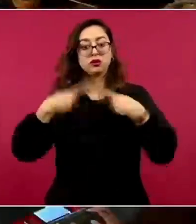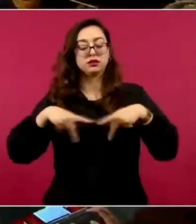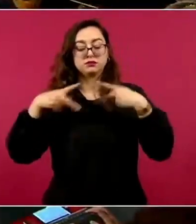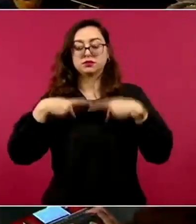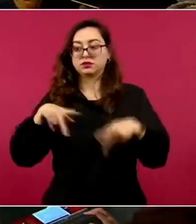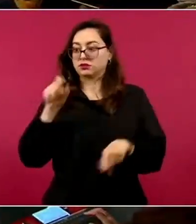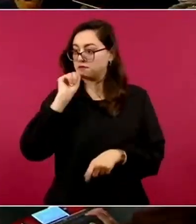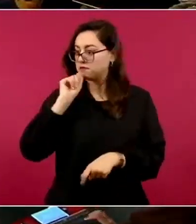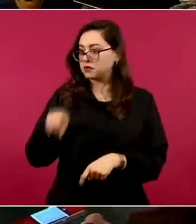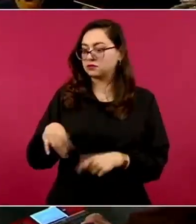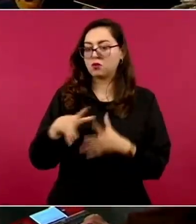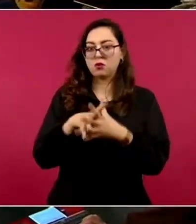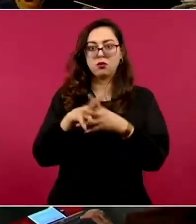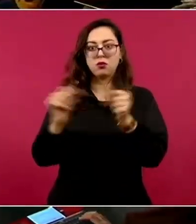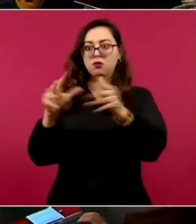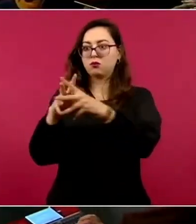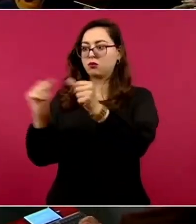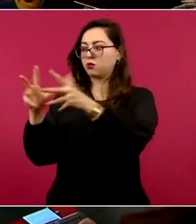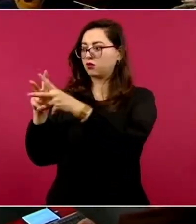esta zona del país.